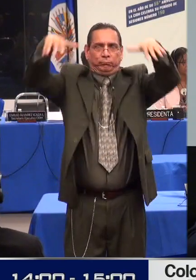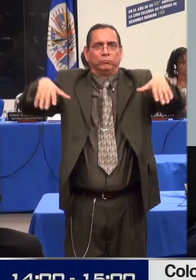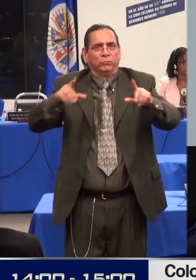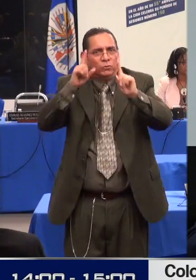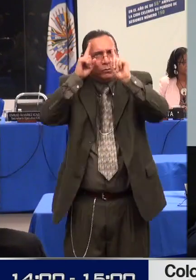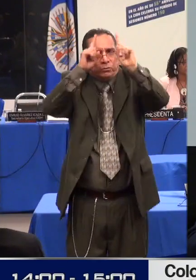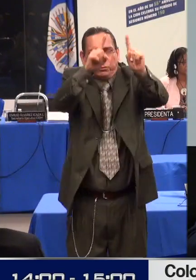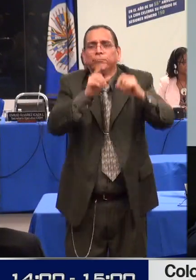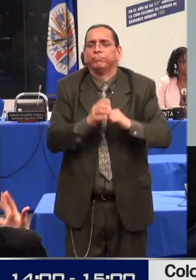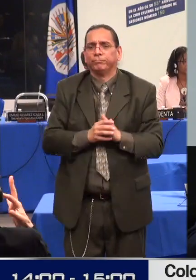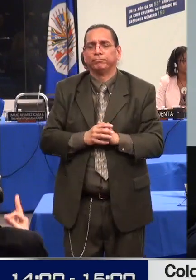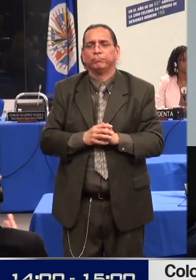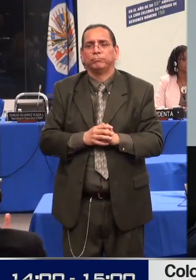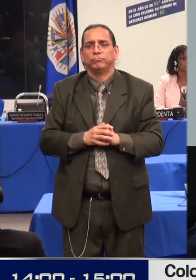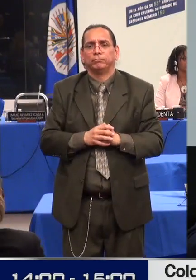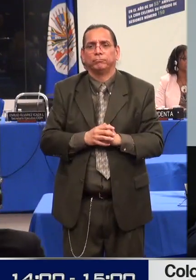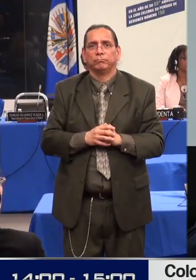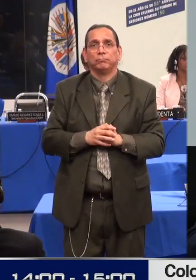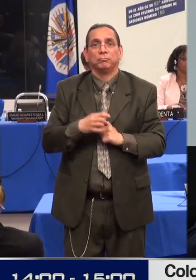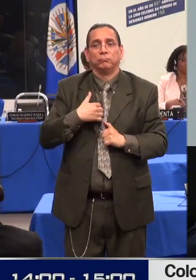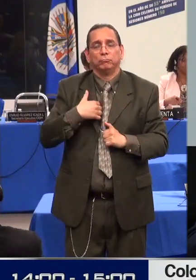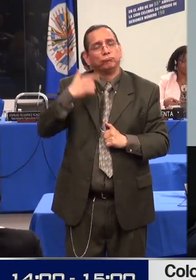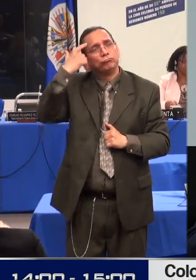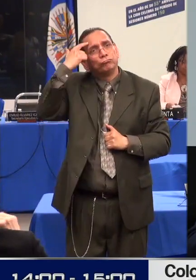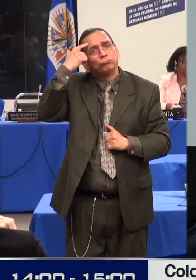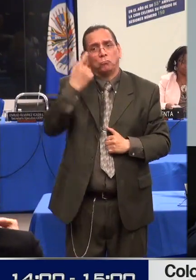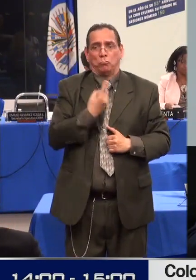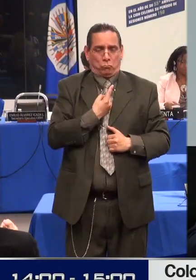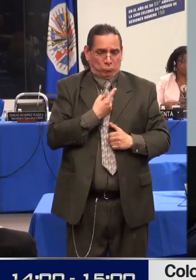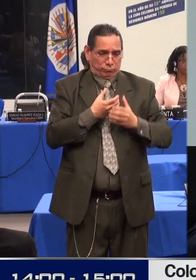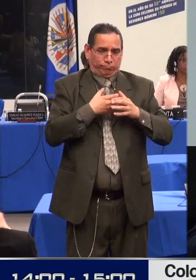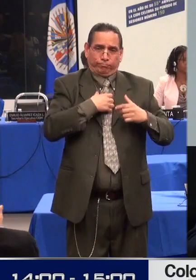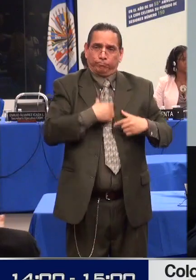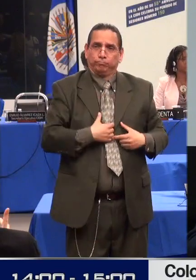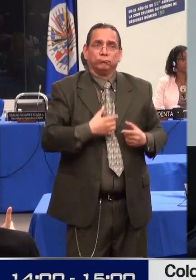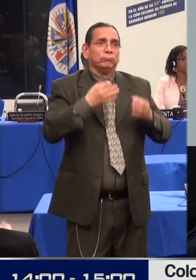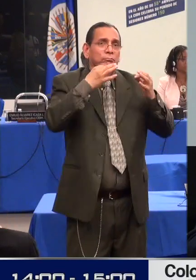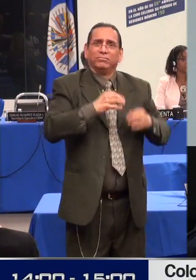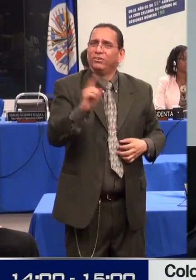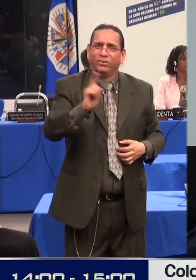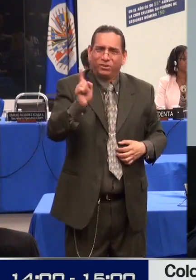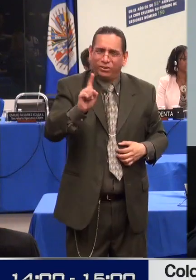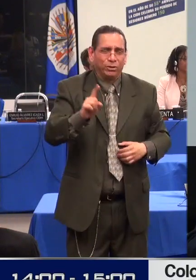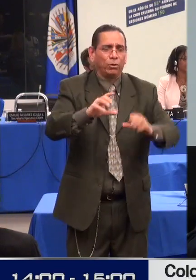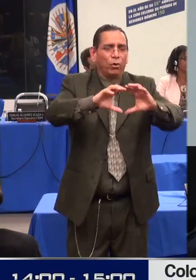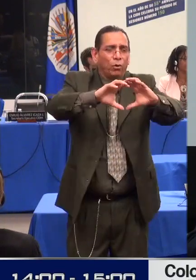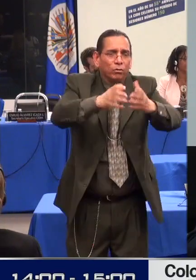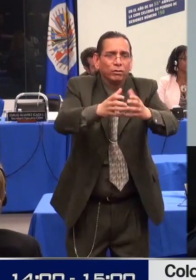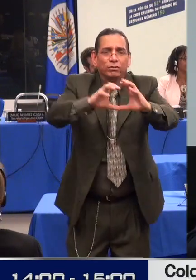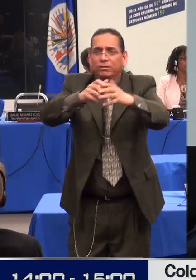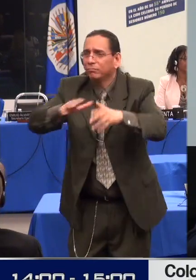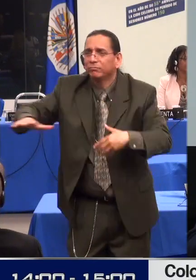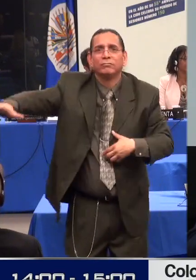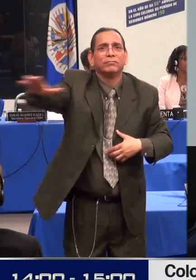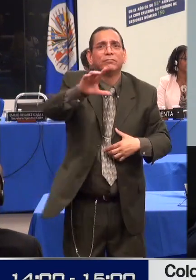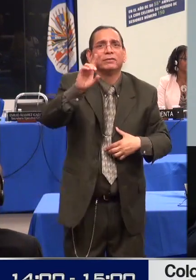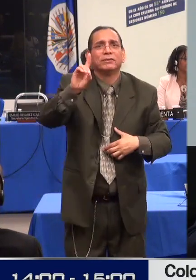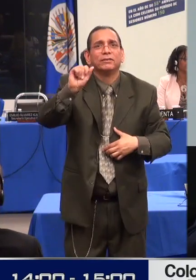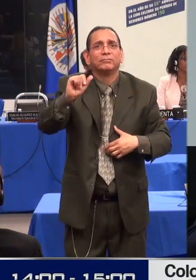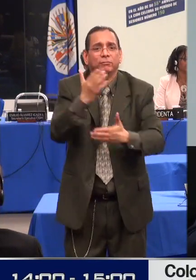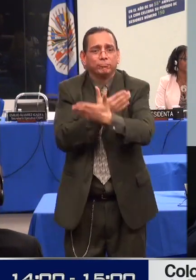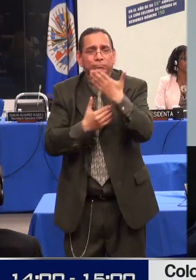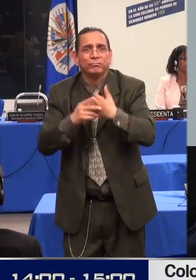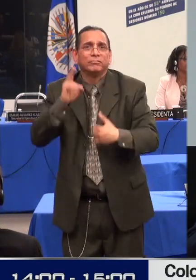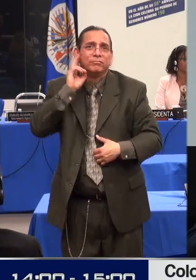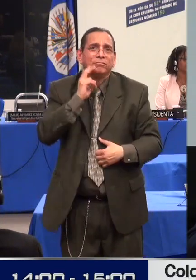espacio de interlocución que nos ha permitido trabajar al interior del Estado de manera comprometida en